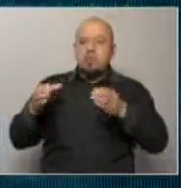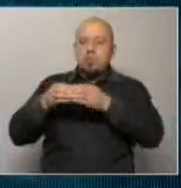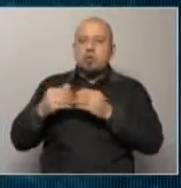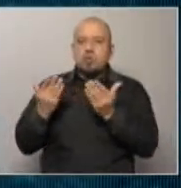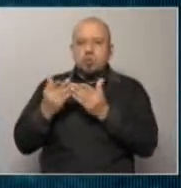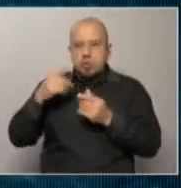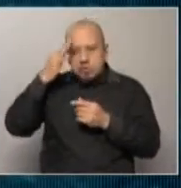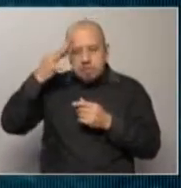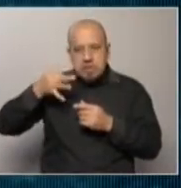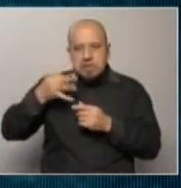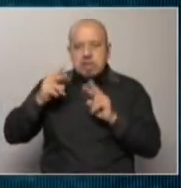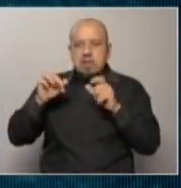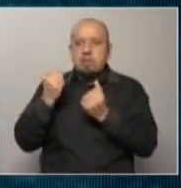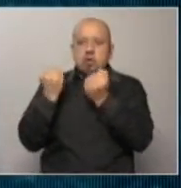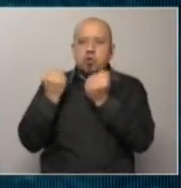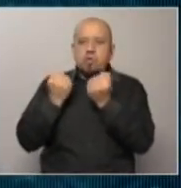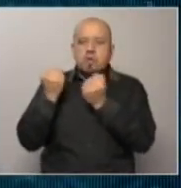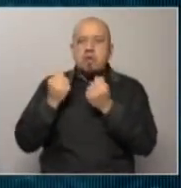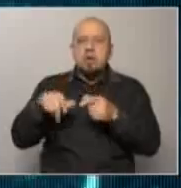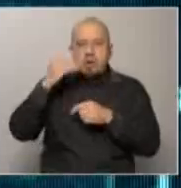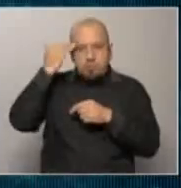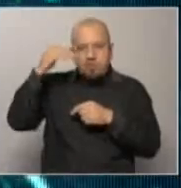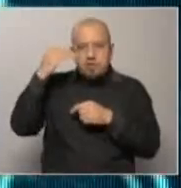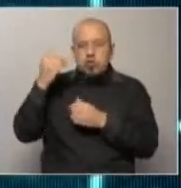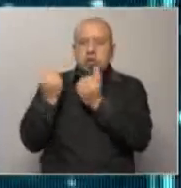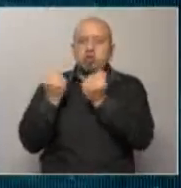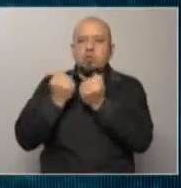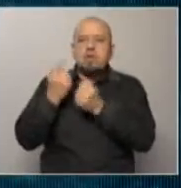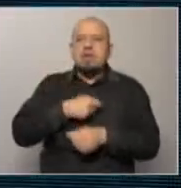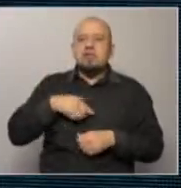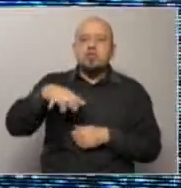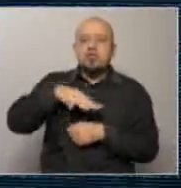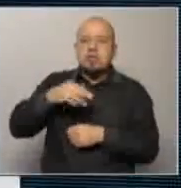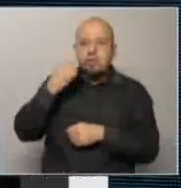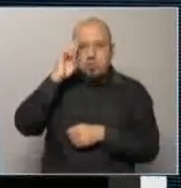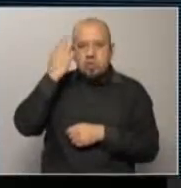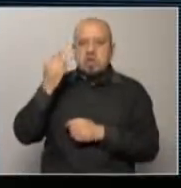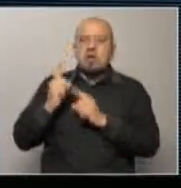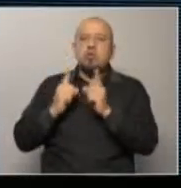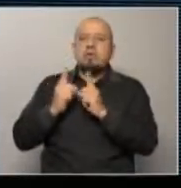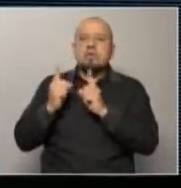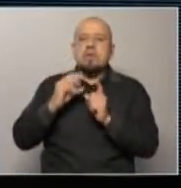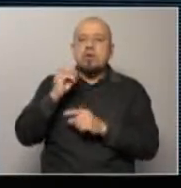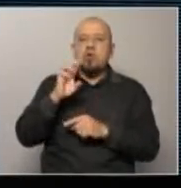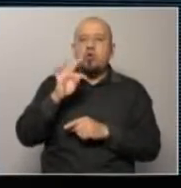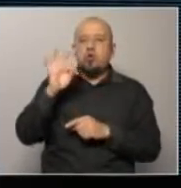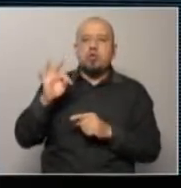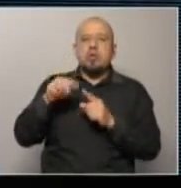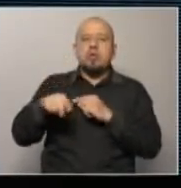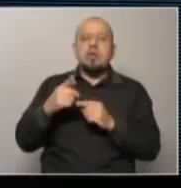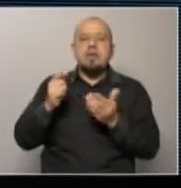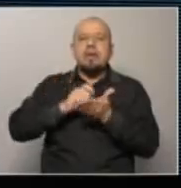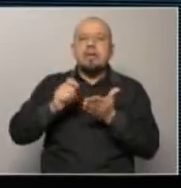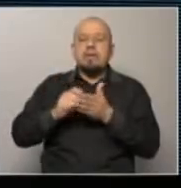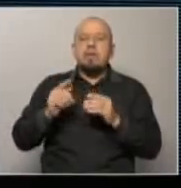política económica y en estudios políticos aplicados, profesor de Economía y Sociedad Uruguaya en la Universidad Org y Columnista del Diario del País. Muchas